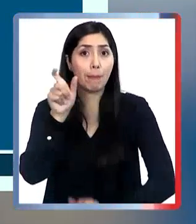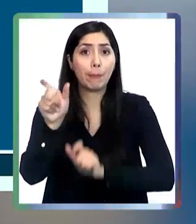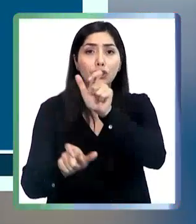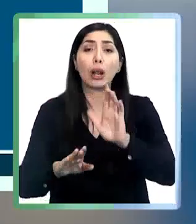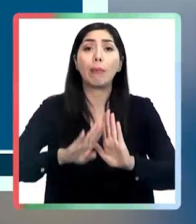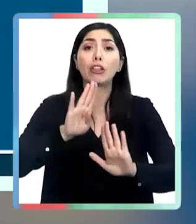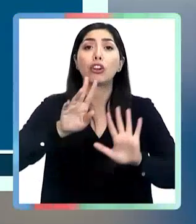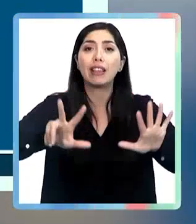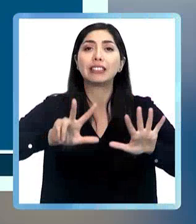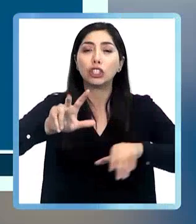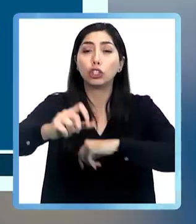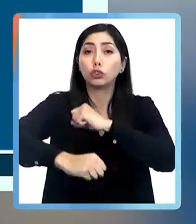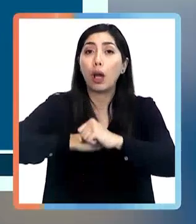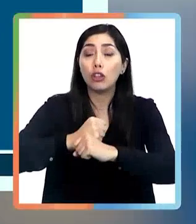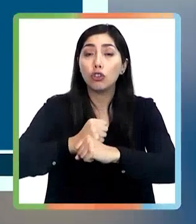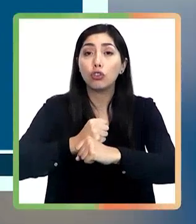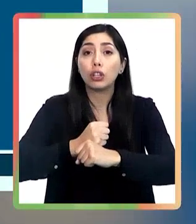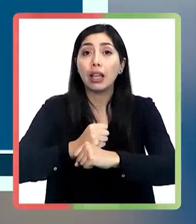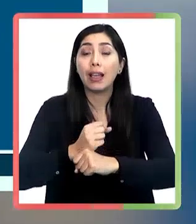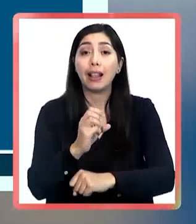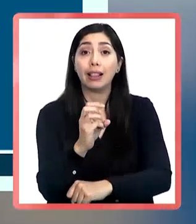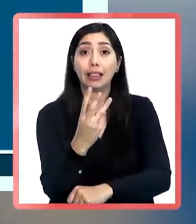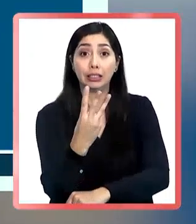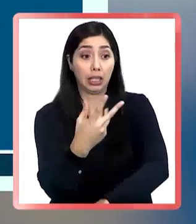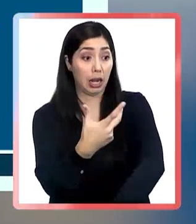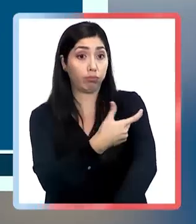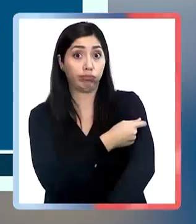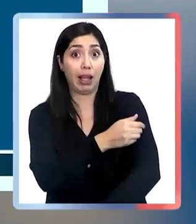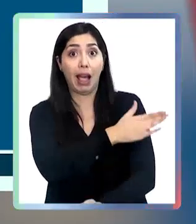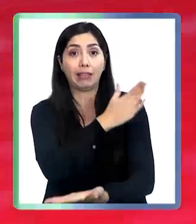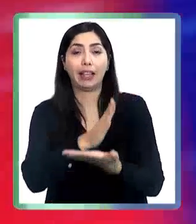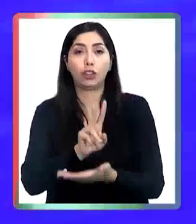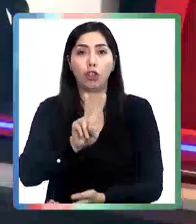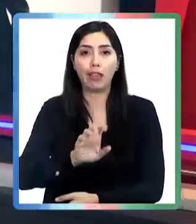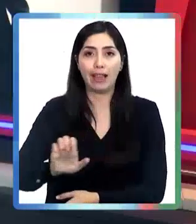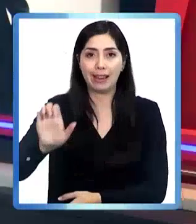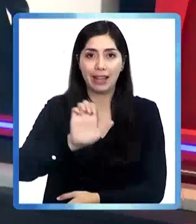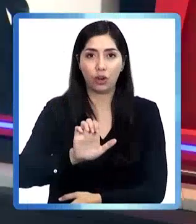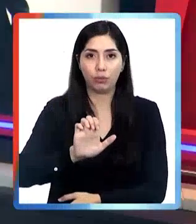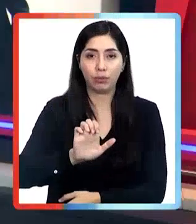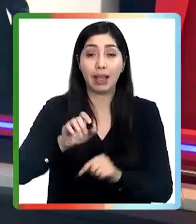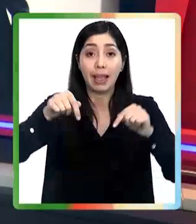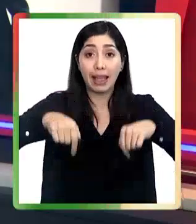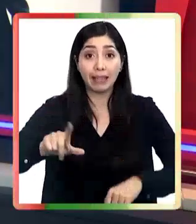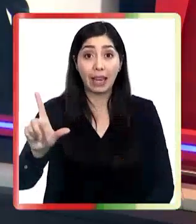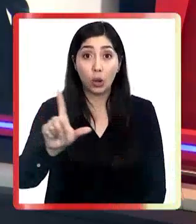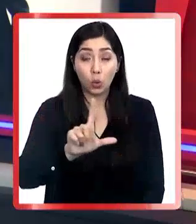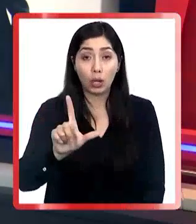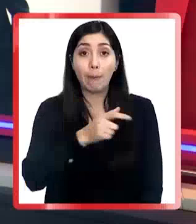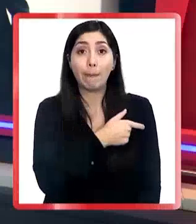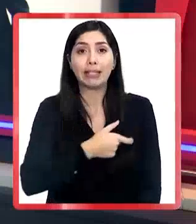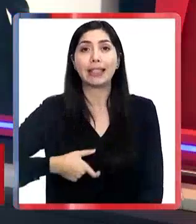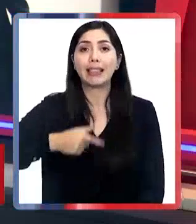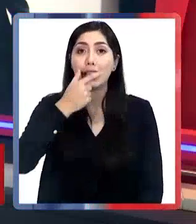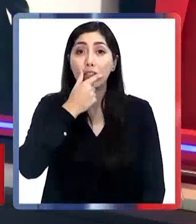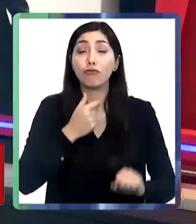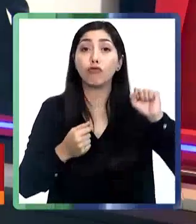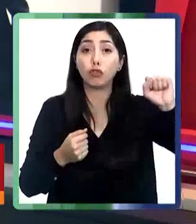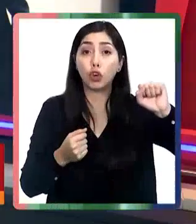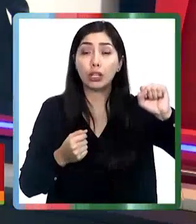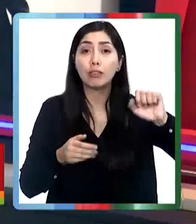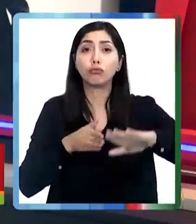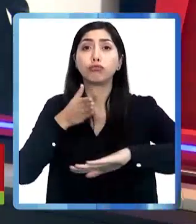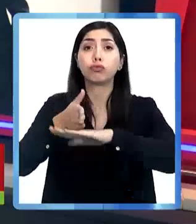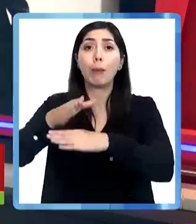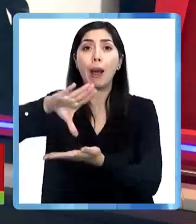los mayores de 18 años que recibieron el refuerzo hasta el 2 de enero. Este lunes el presidente Gabriel Boric